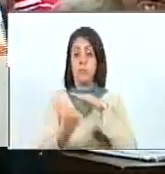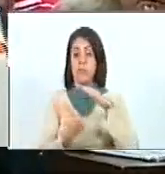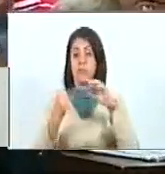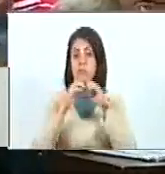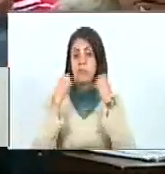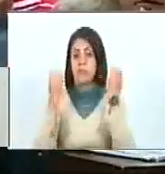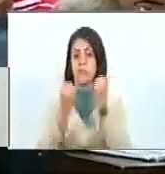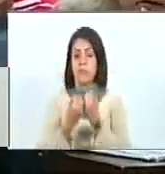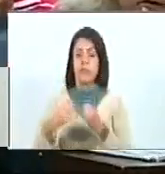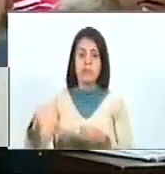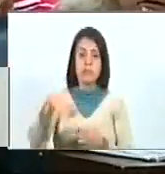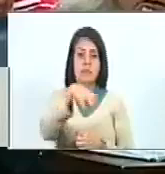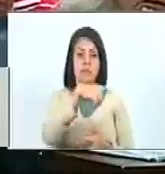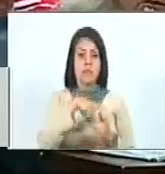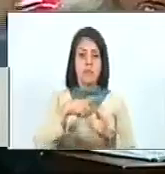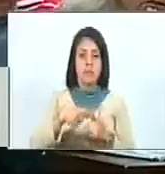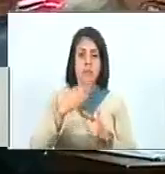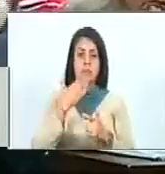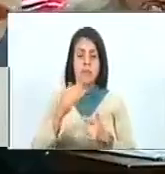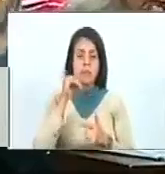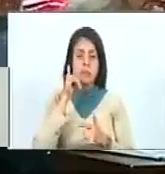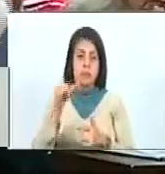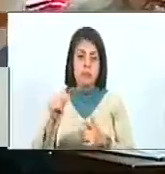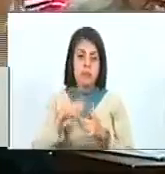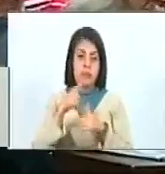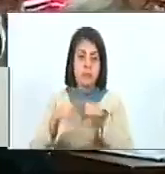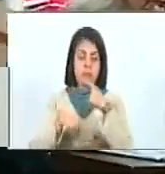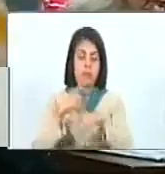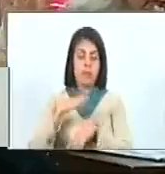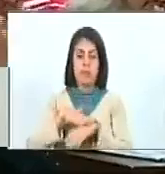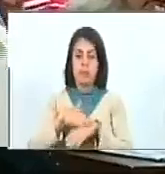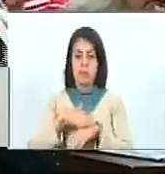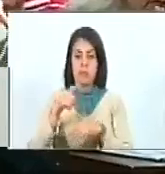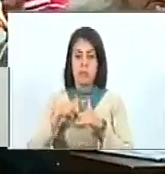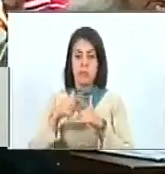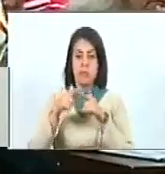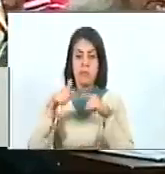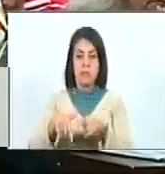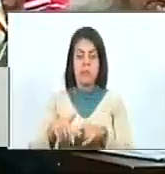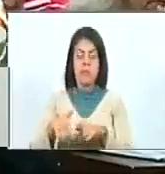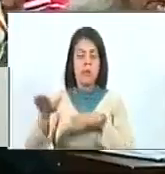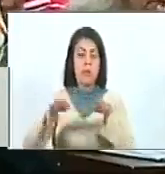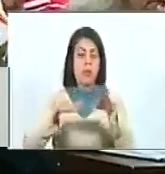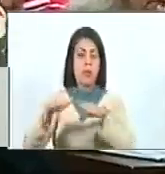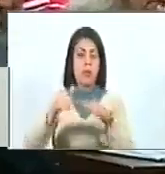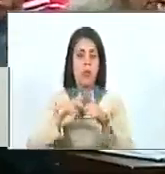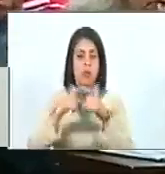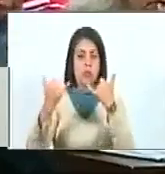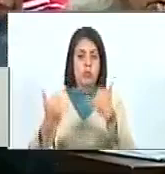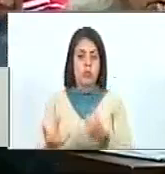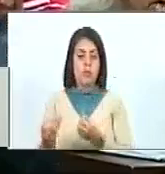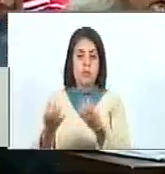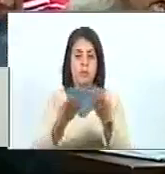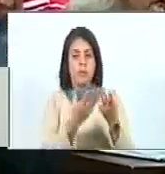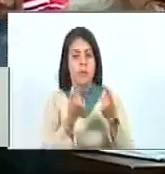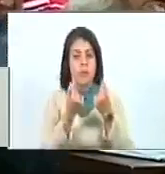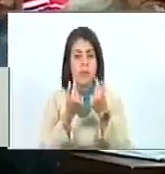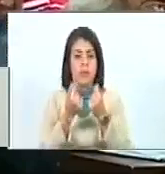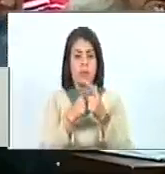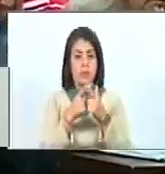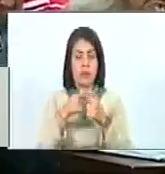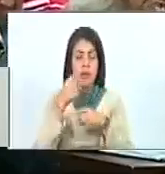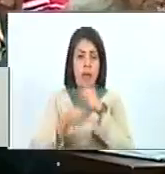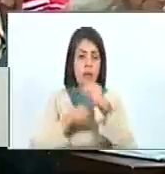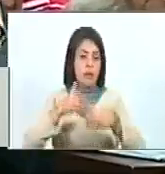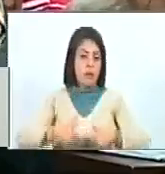organización territorial han venido denunciando lo que viene ocurriendo en el Estado Cogedes y desde la distribución de los recursos que